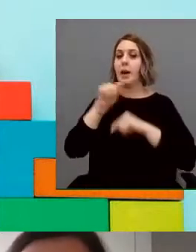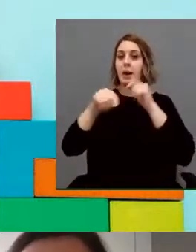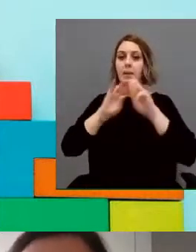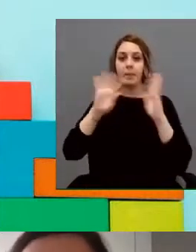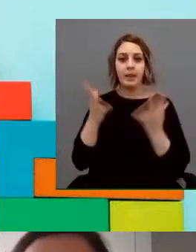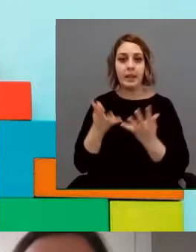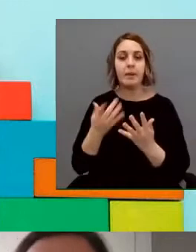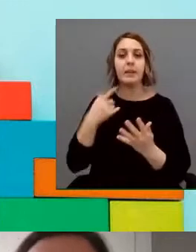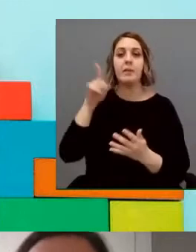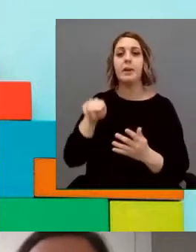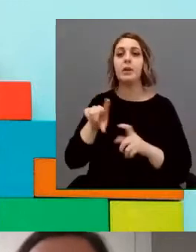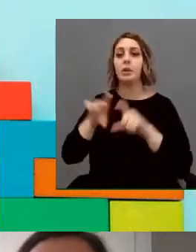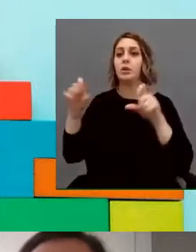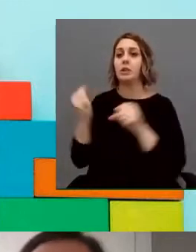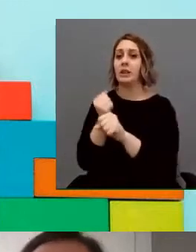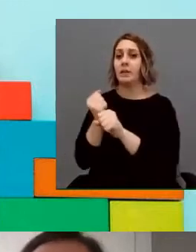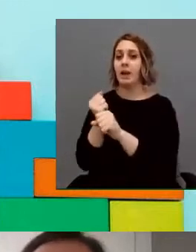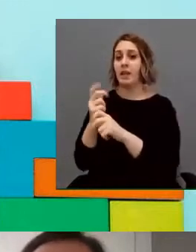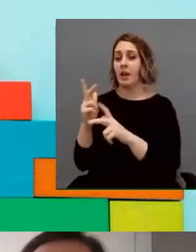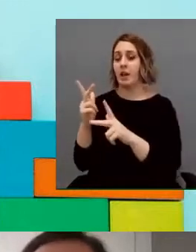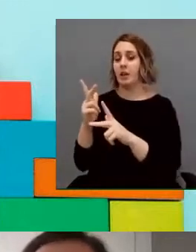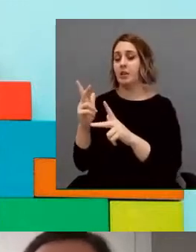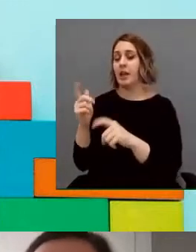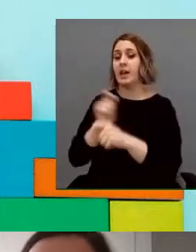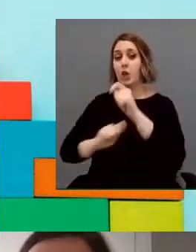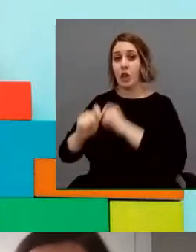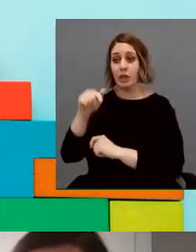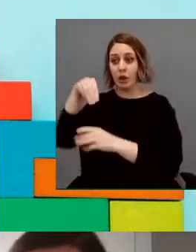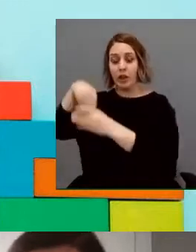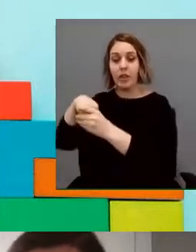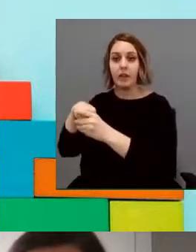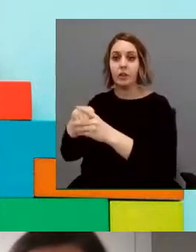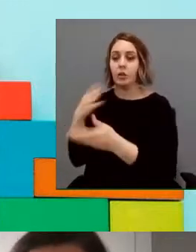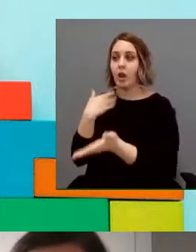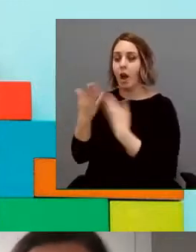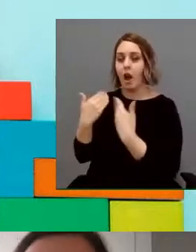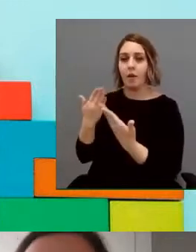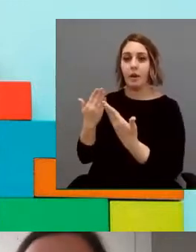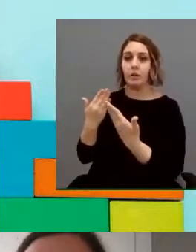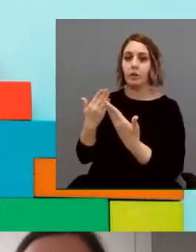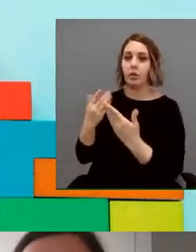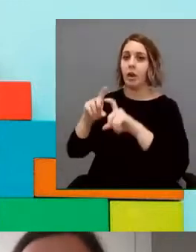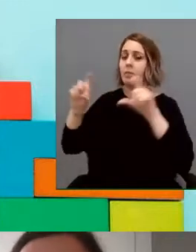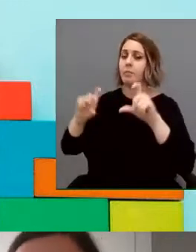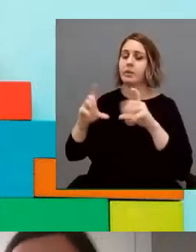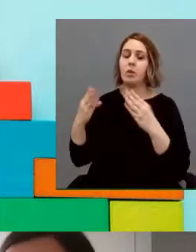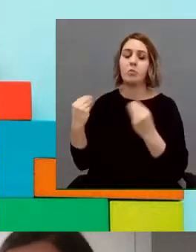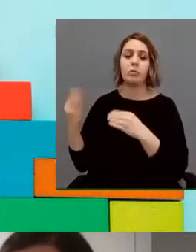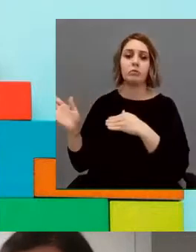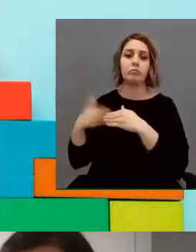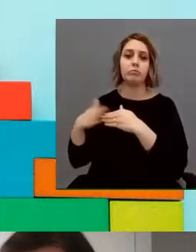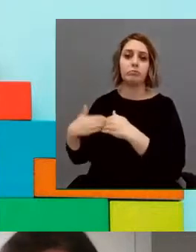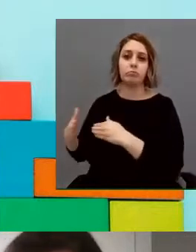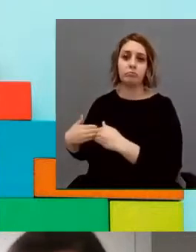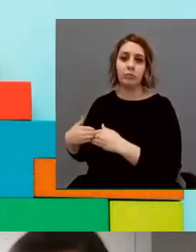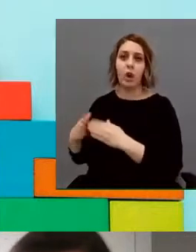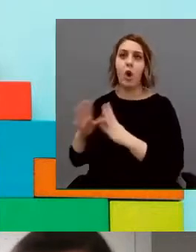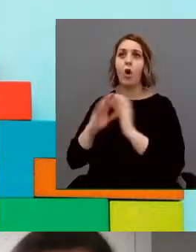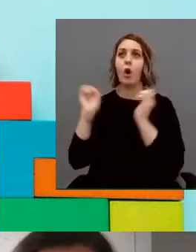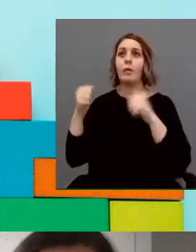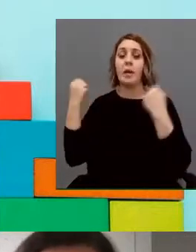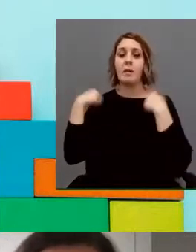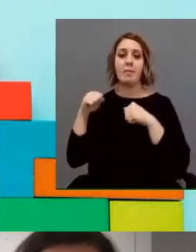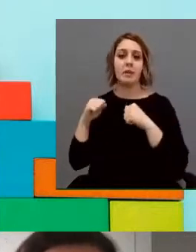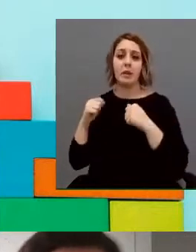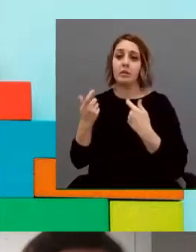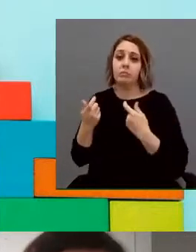compañías de otras asociaciones, se han cerrado muchas colaboraciones de prácticas. No es nuestro